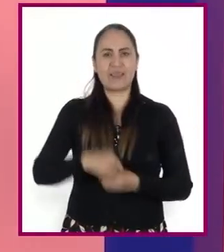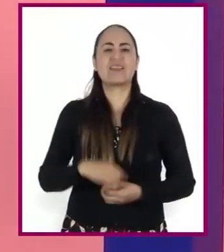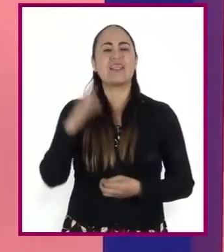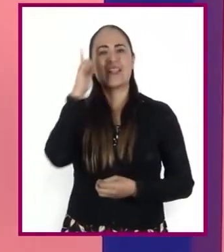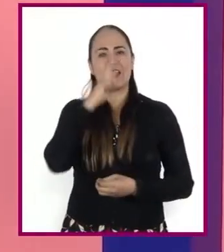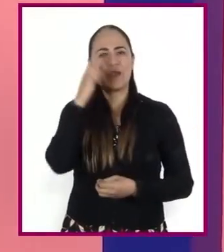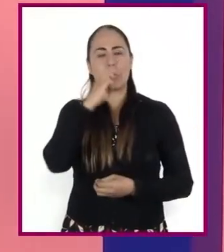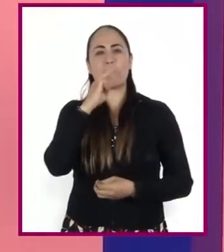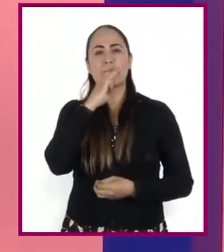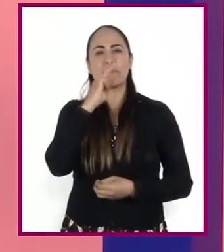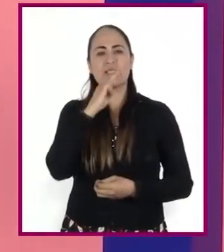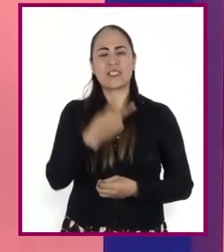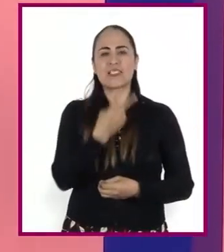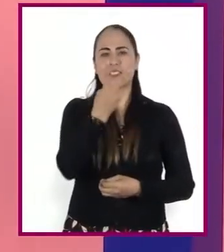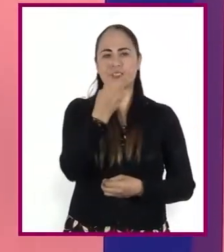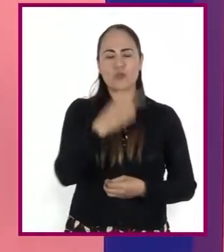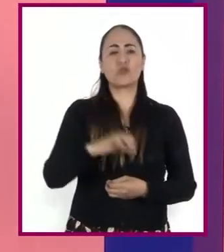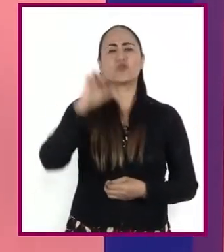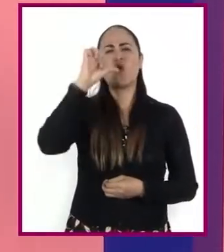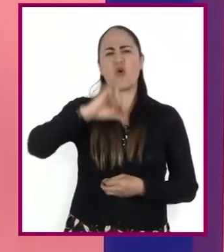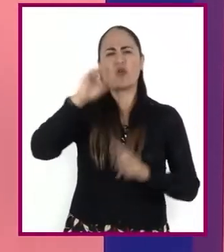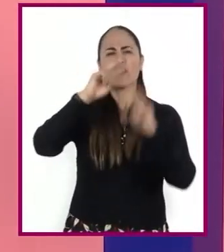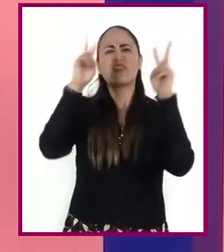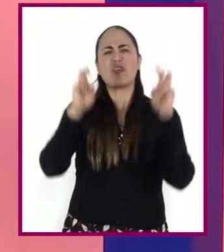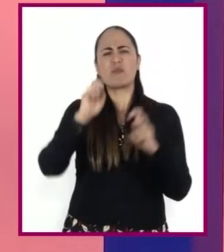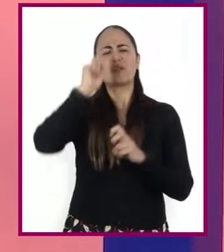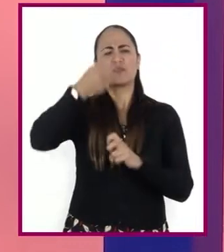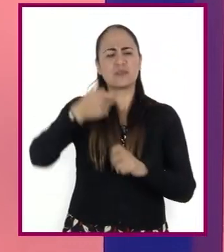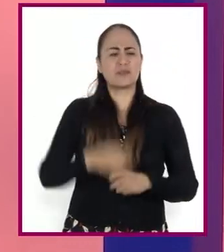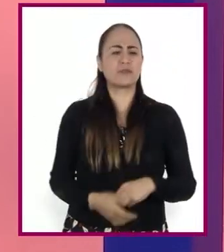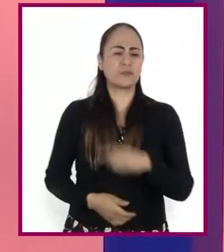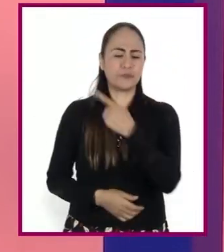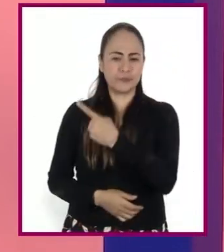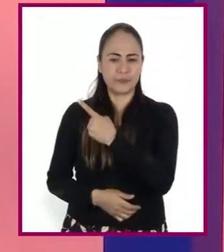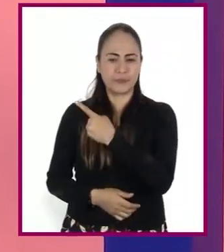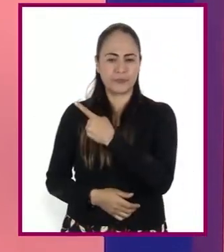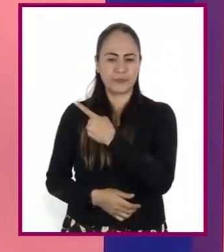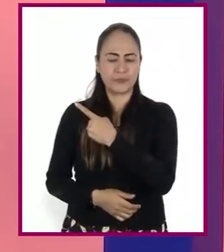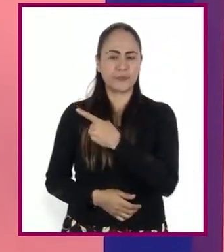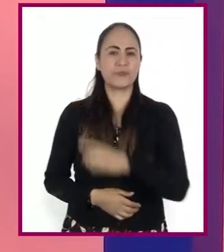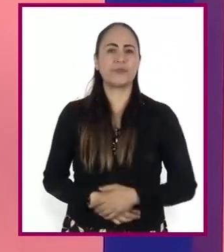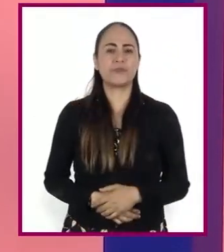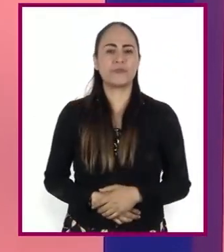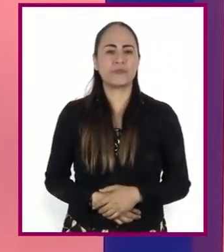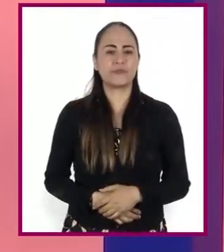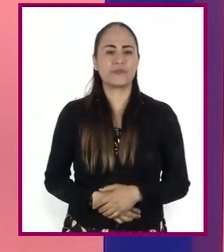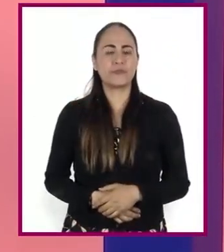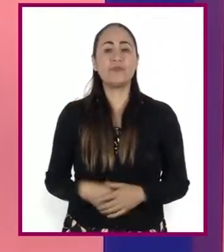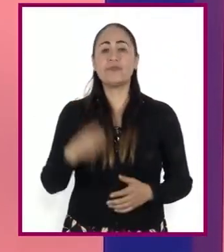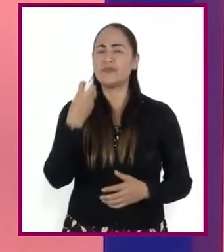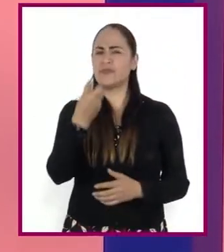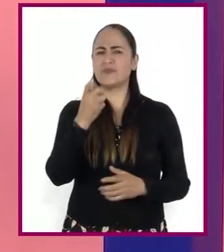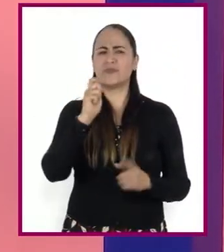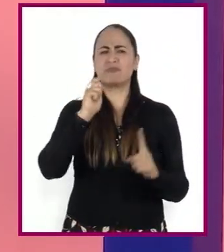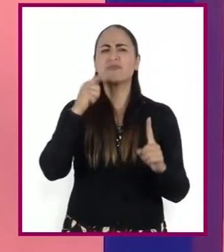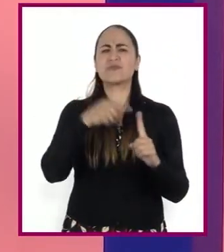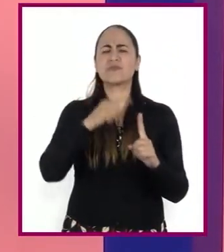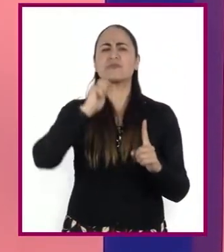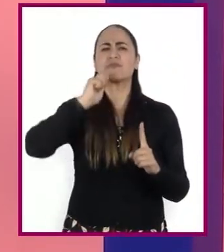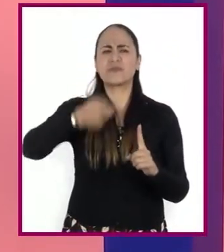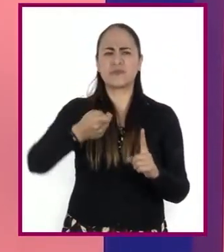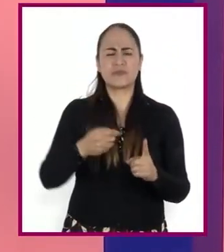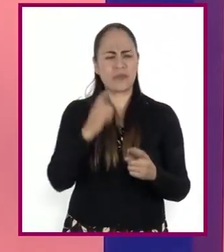de Lengua Materna 2. Hoy hablaremos sobre Buscando y Complementando. Con esto nos referimos a